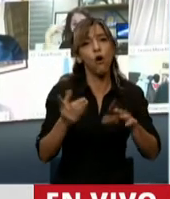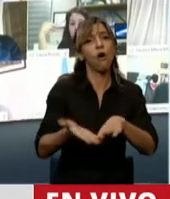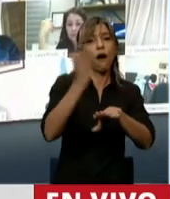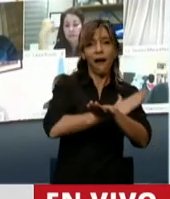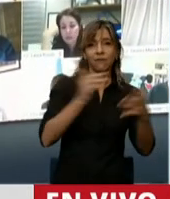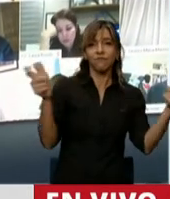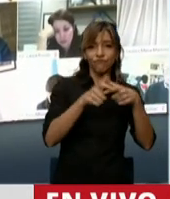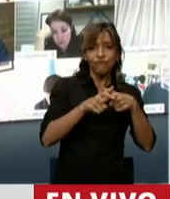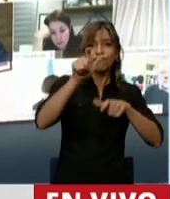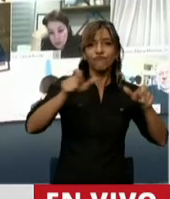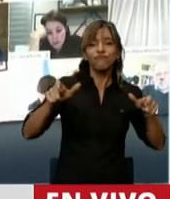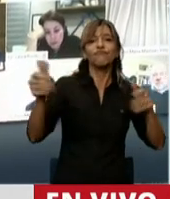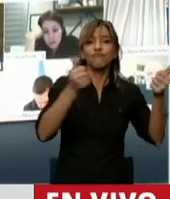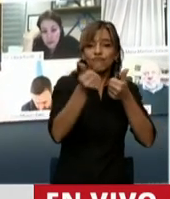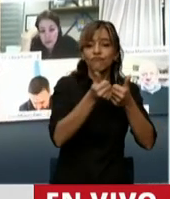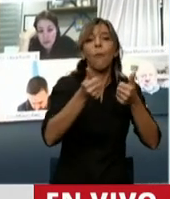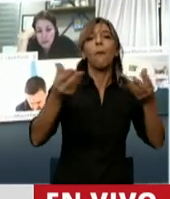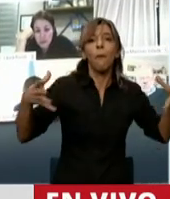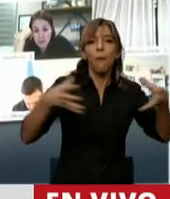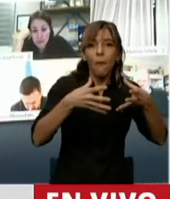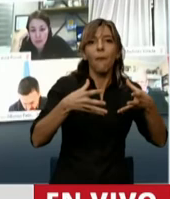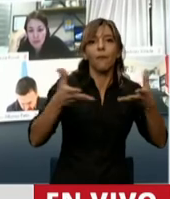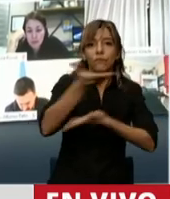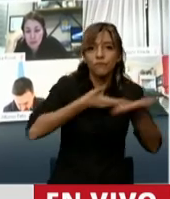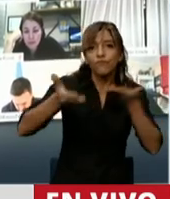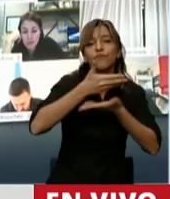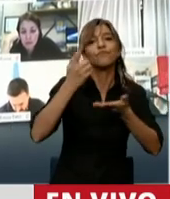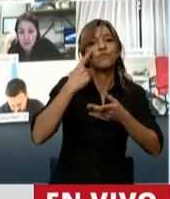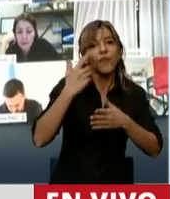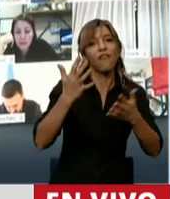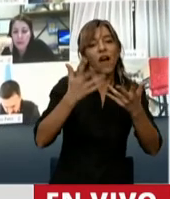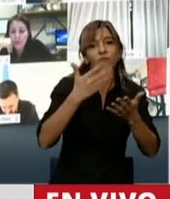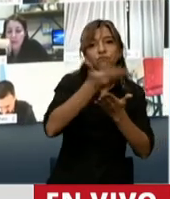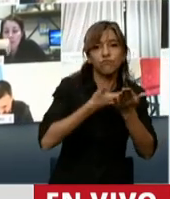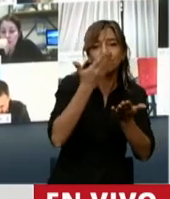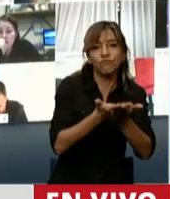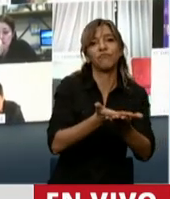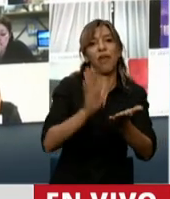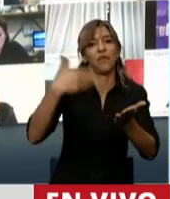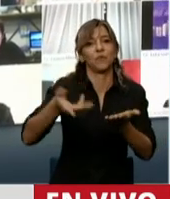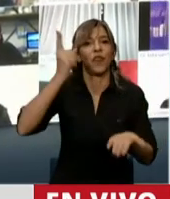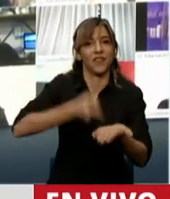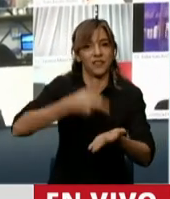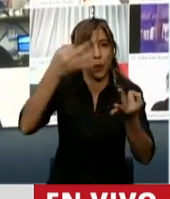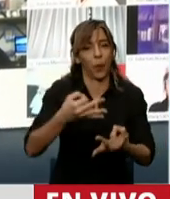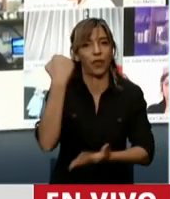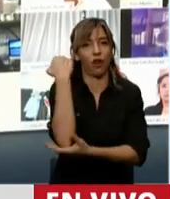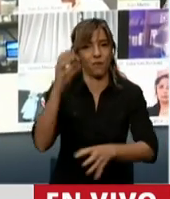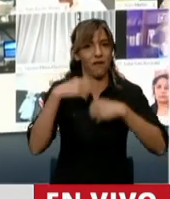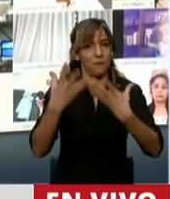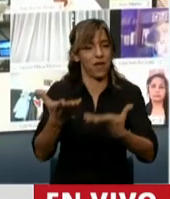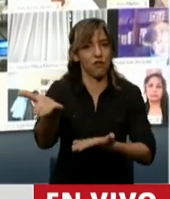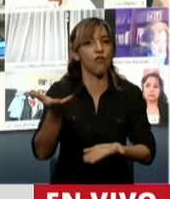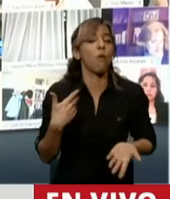que muchos de los anuncios que se hacen queden como expresiones de deseo que se terminan agotando en